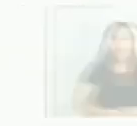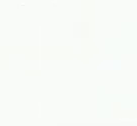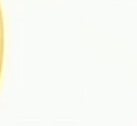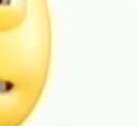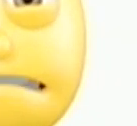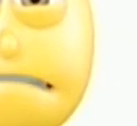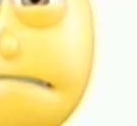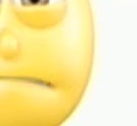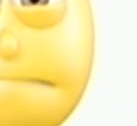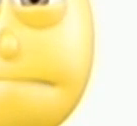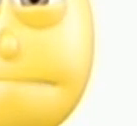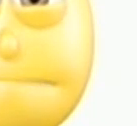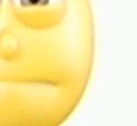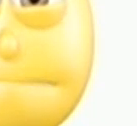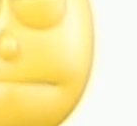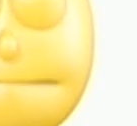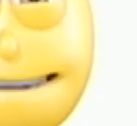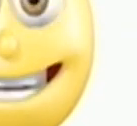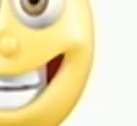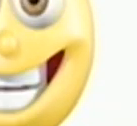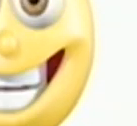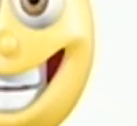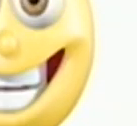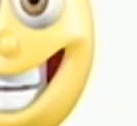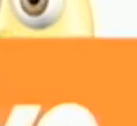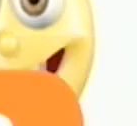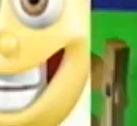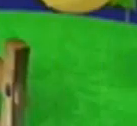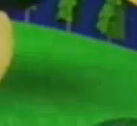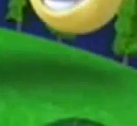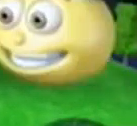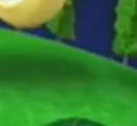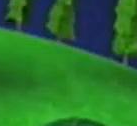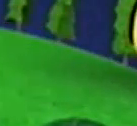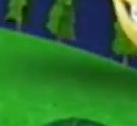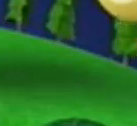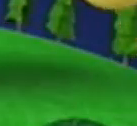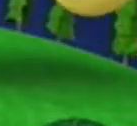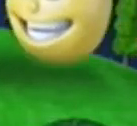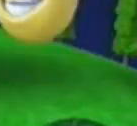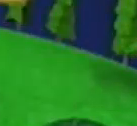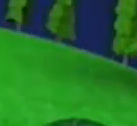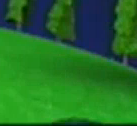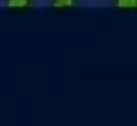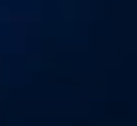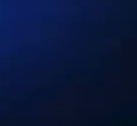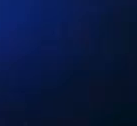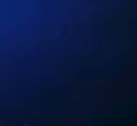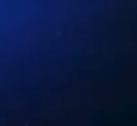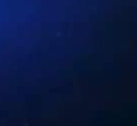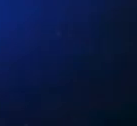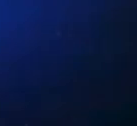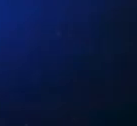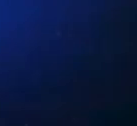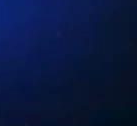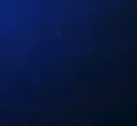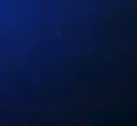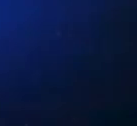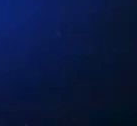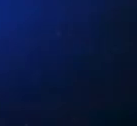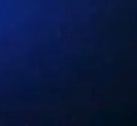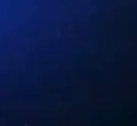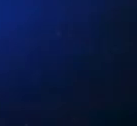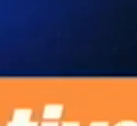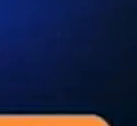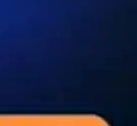Para un día sin tos, Palagrip Efectivo. Y cuando vayas a dormir, prueba Palagrip